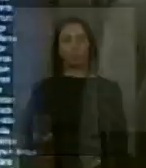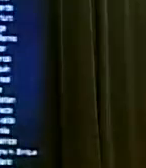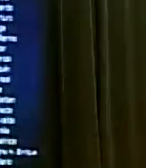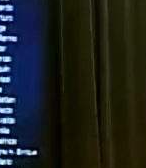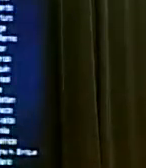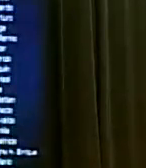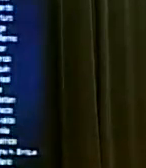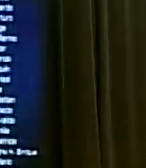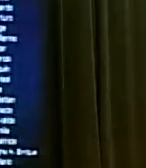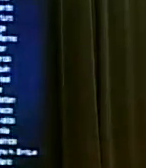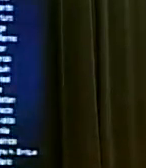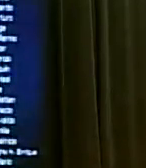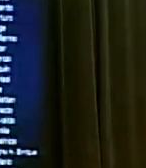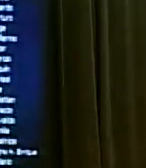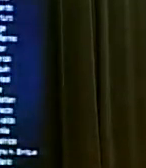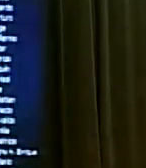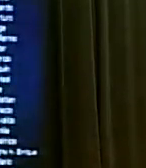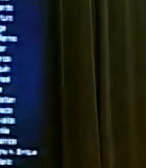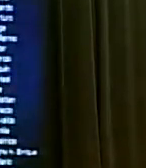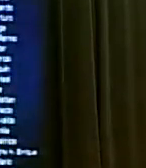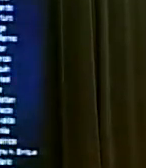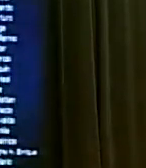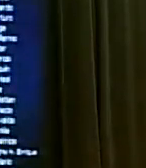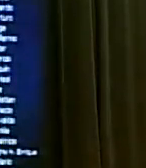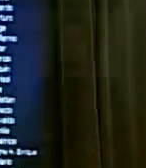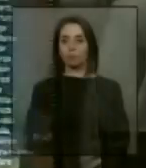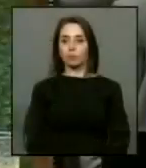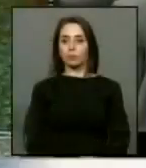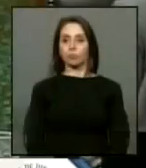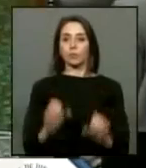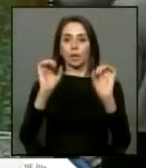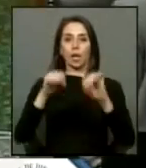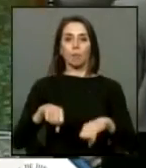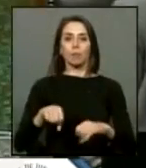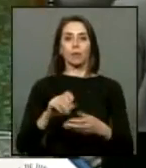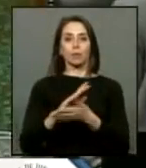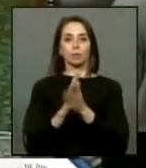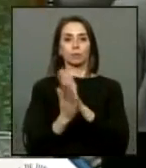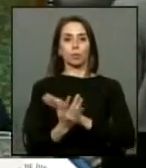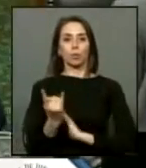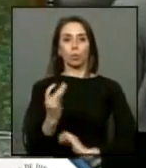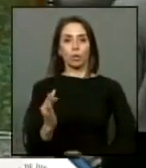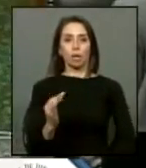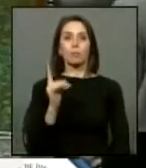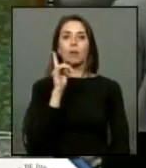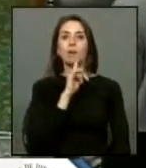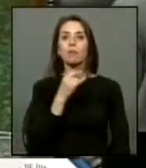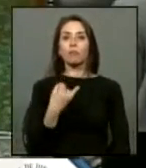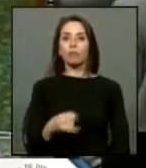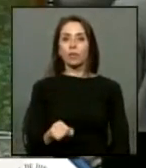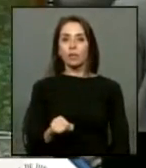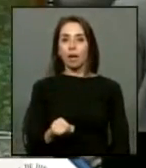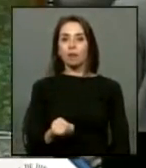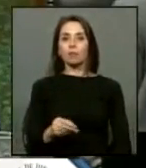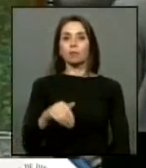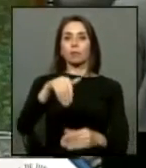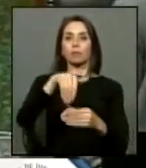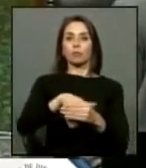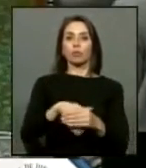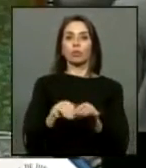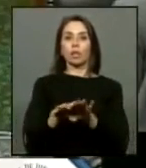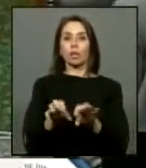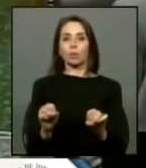por la afirmativa 88 votos aprobada por unanimidad y finalmente someto a votación la